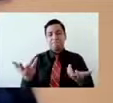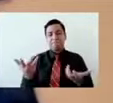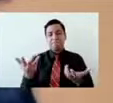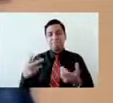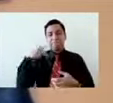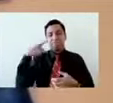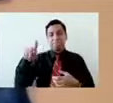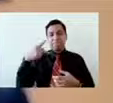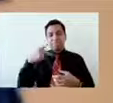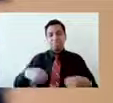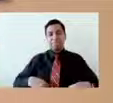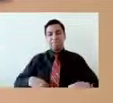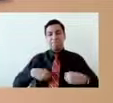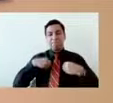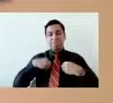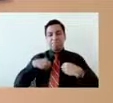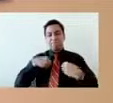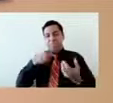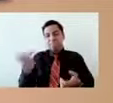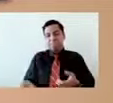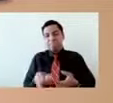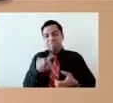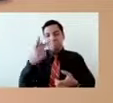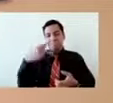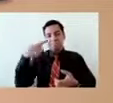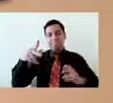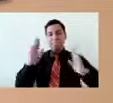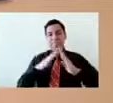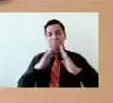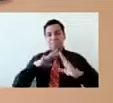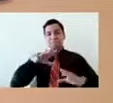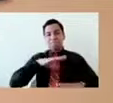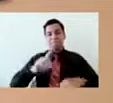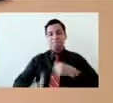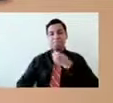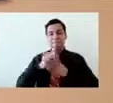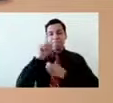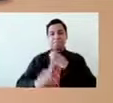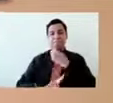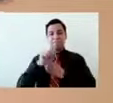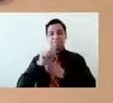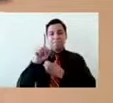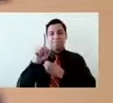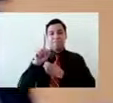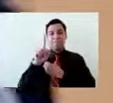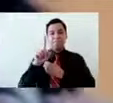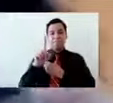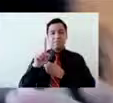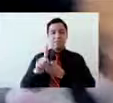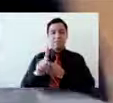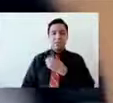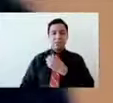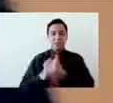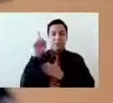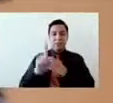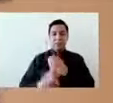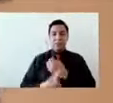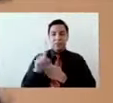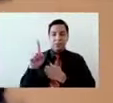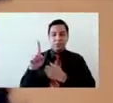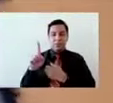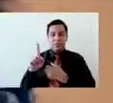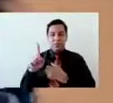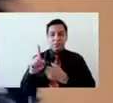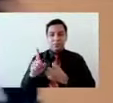genera algo, preguntarle. Hace poco, eh, yo doy práctica, yo doy clase en la especialización, ¿no? De, de trabajo